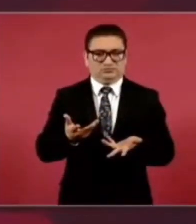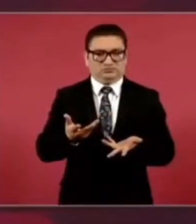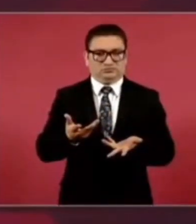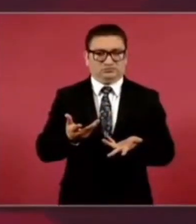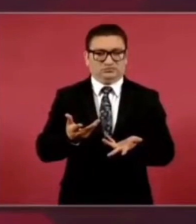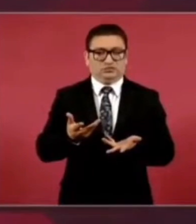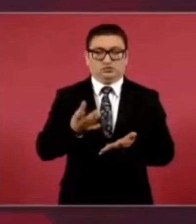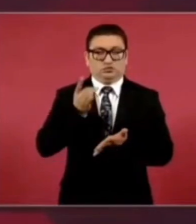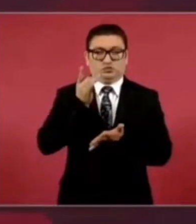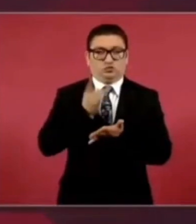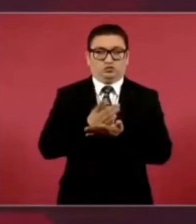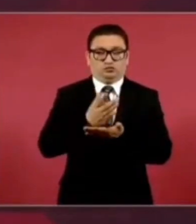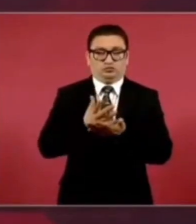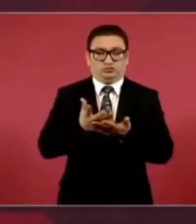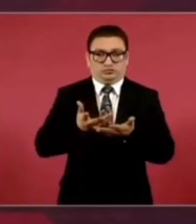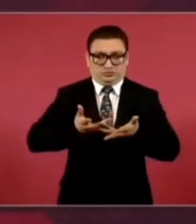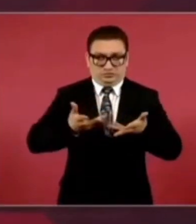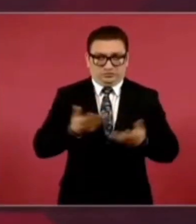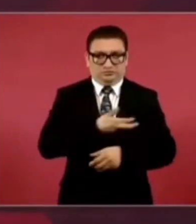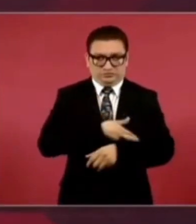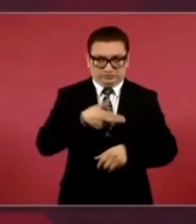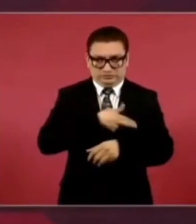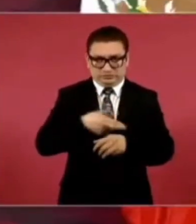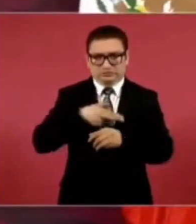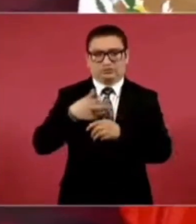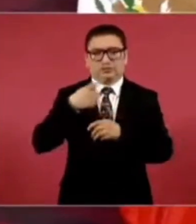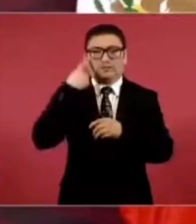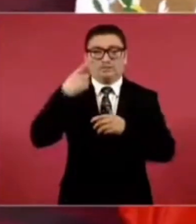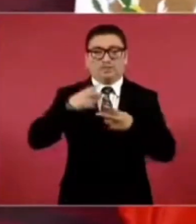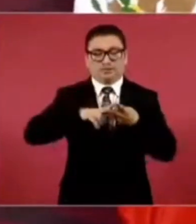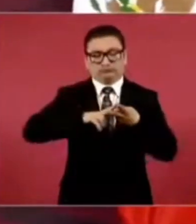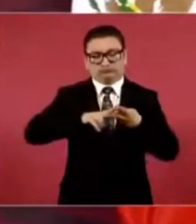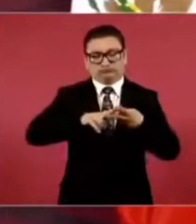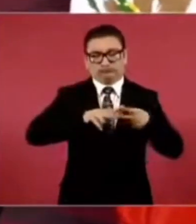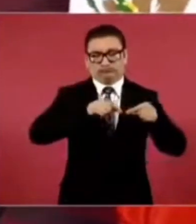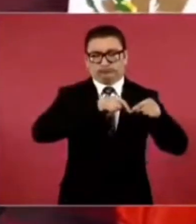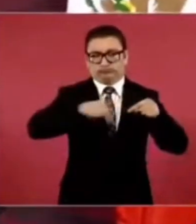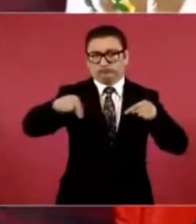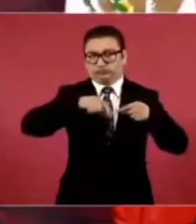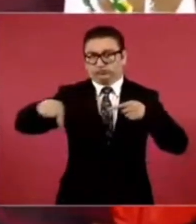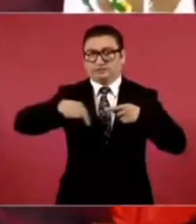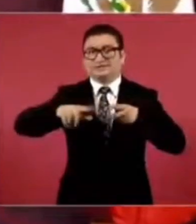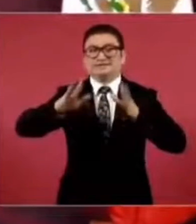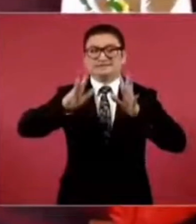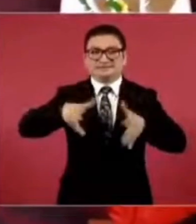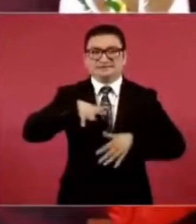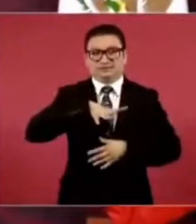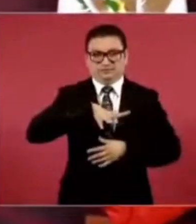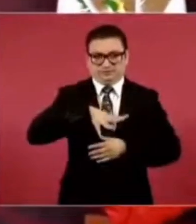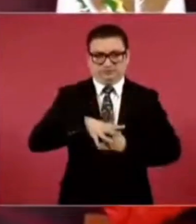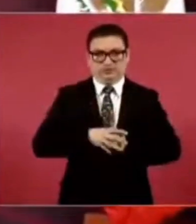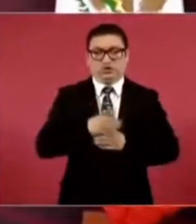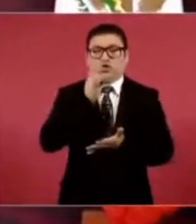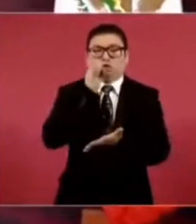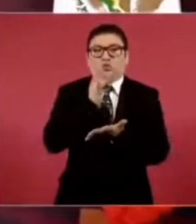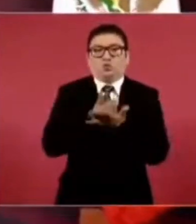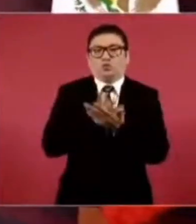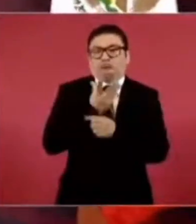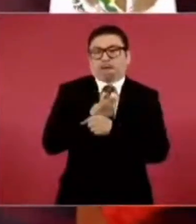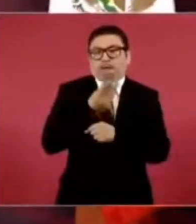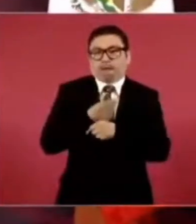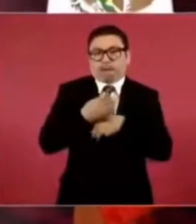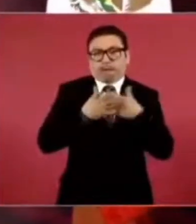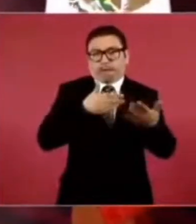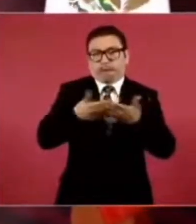movernos en las vías existentes nada más modernizarlas